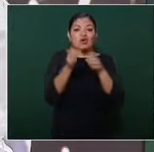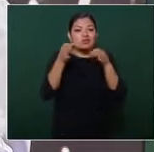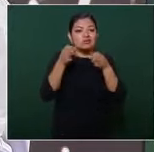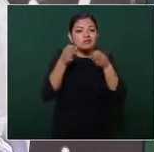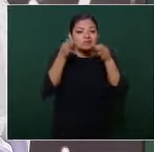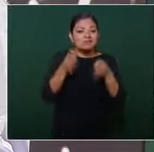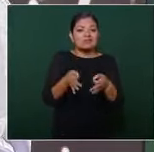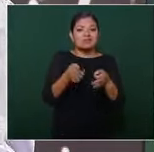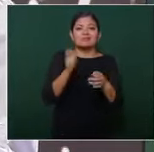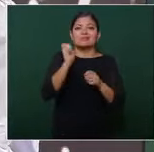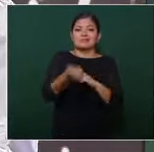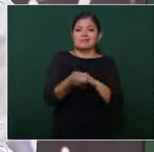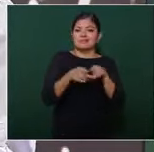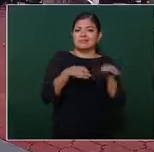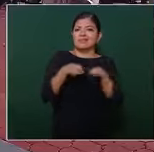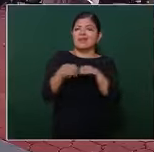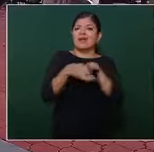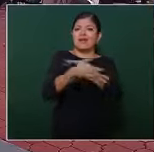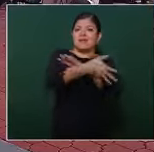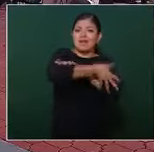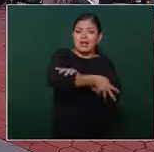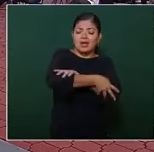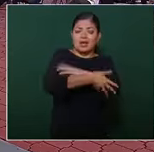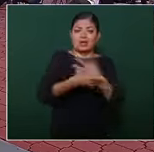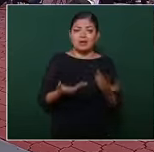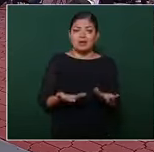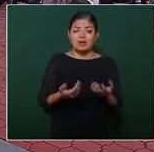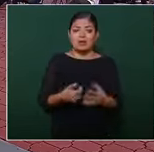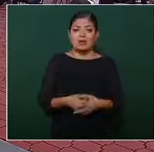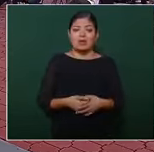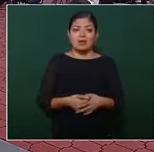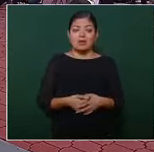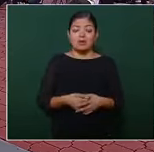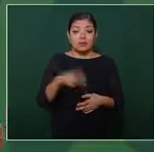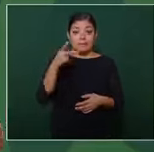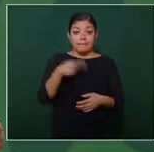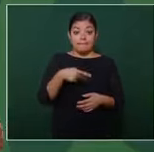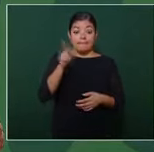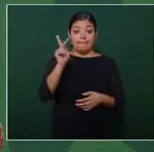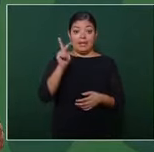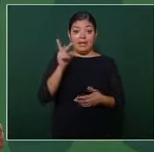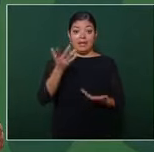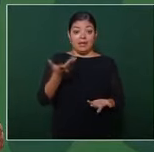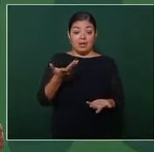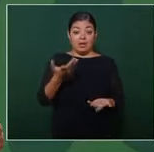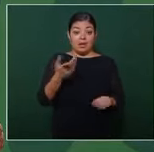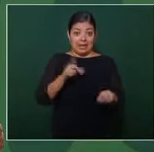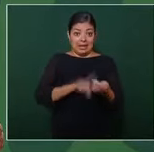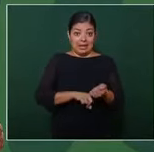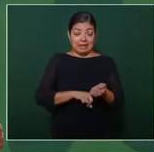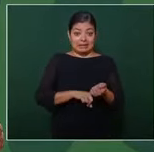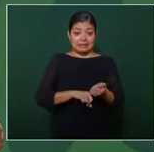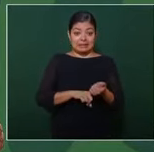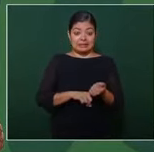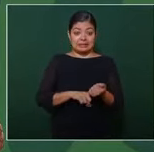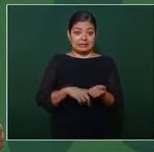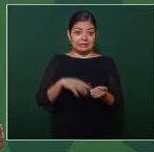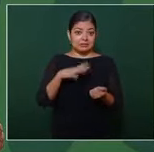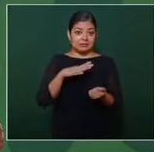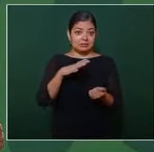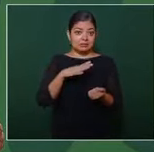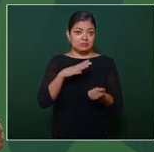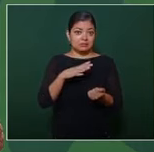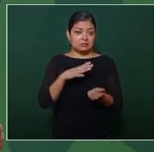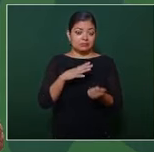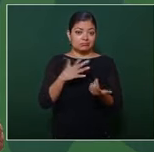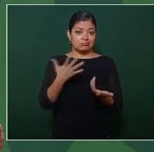soberanías pero estos entreguistas pues